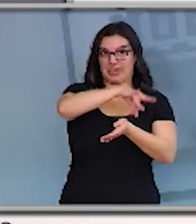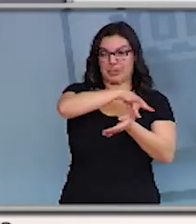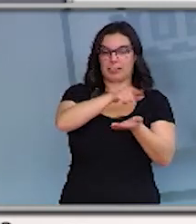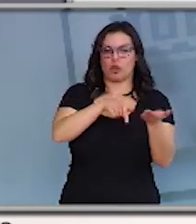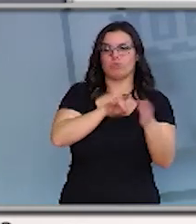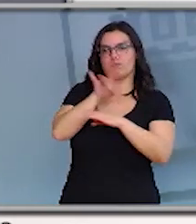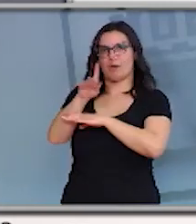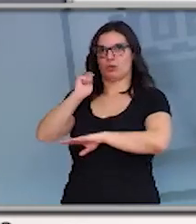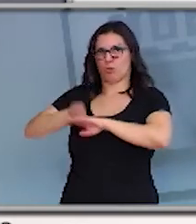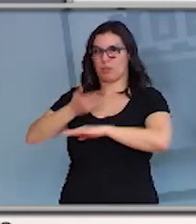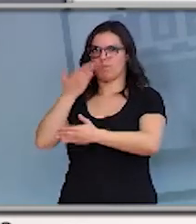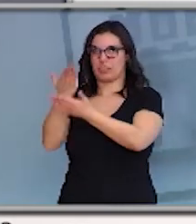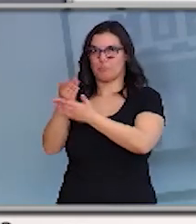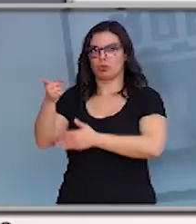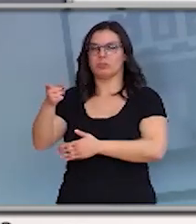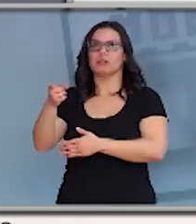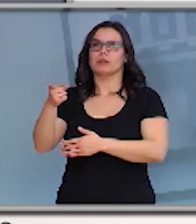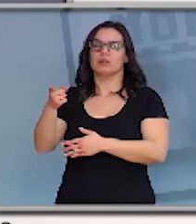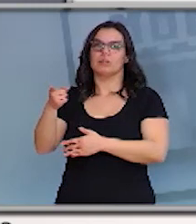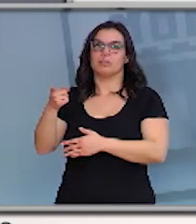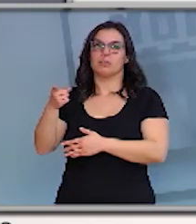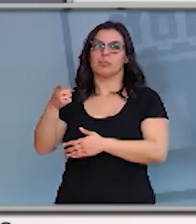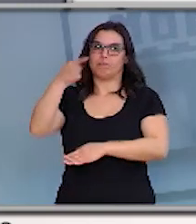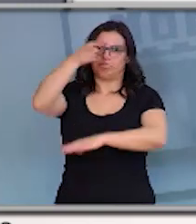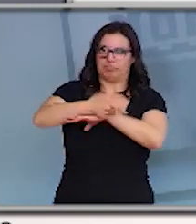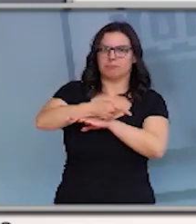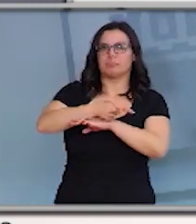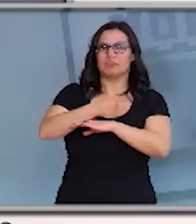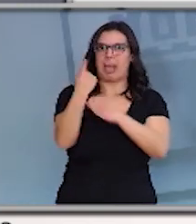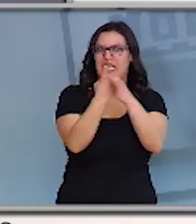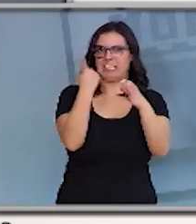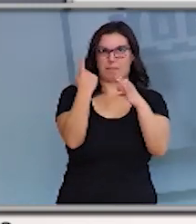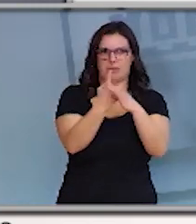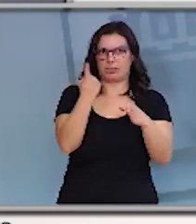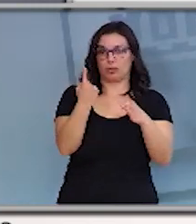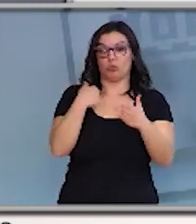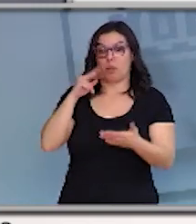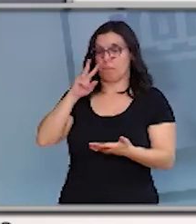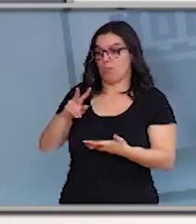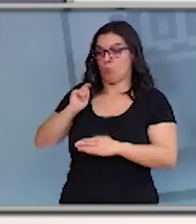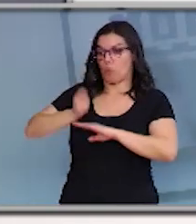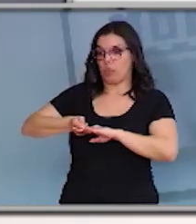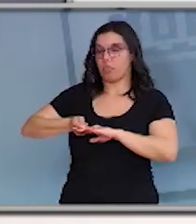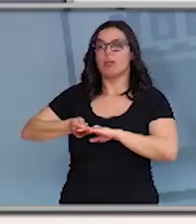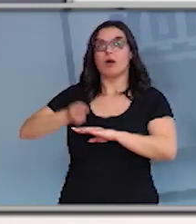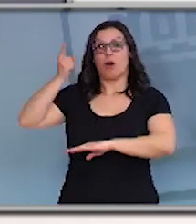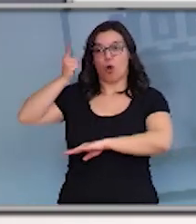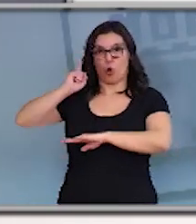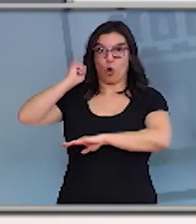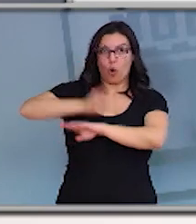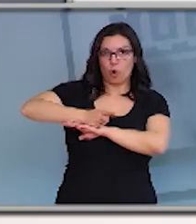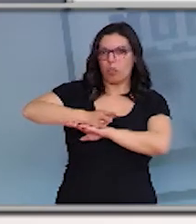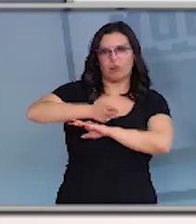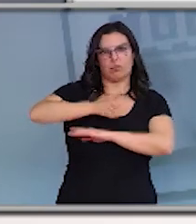al juez que instara ese aislamiento forzoso y nada más que el juez dio la orden se aplicó en el